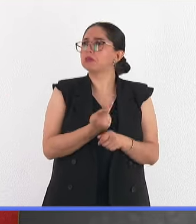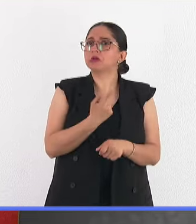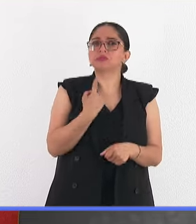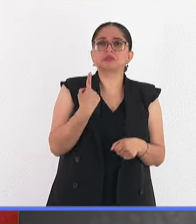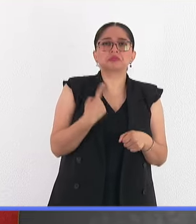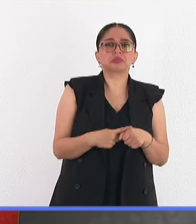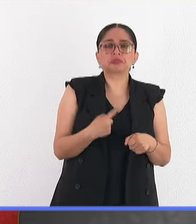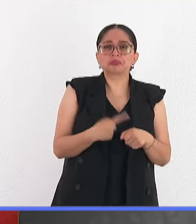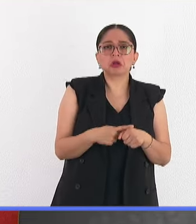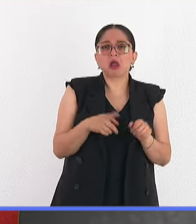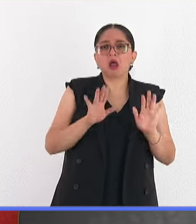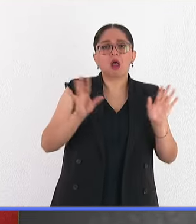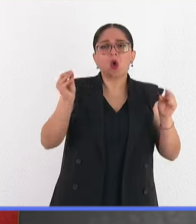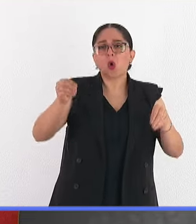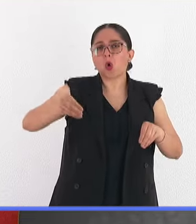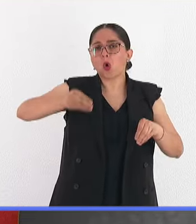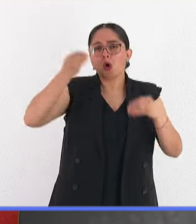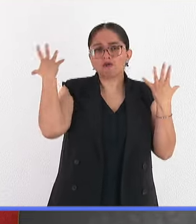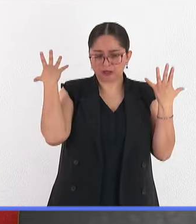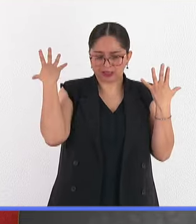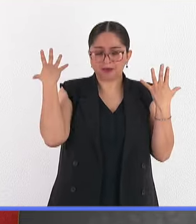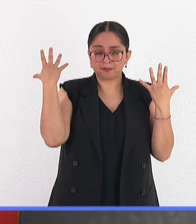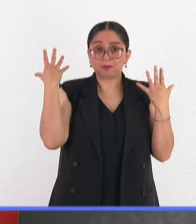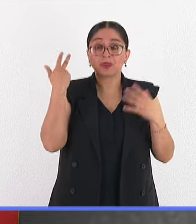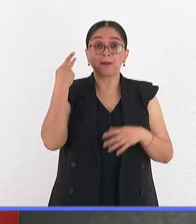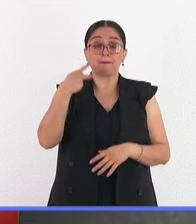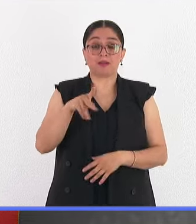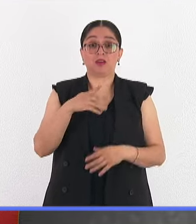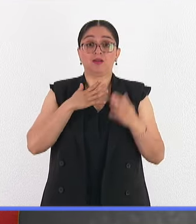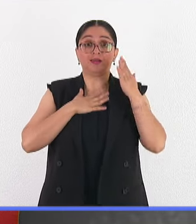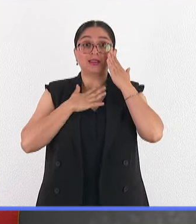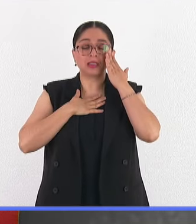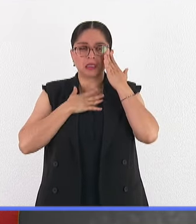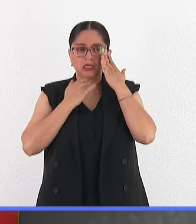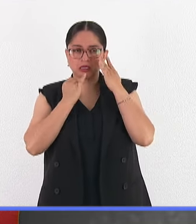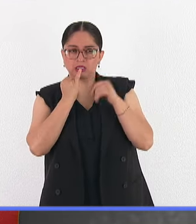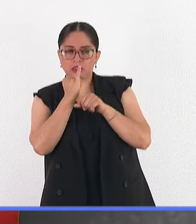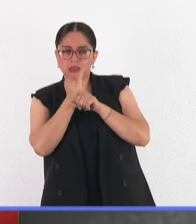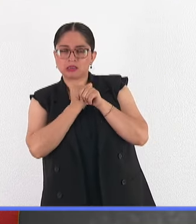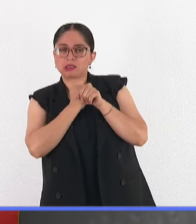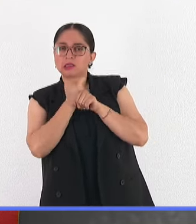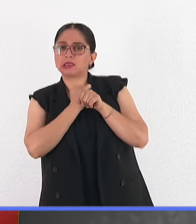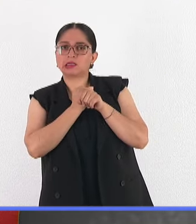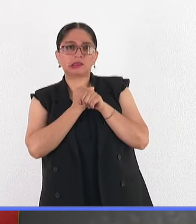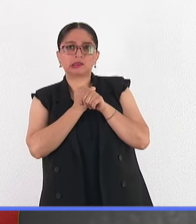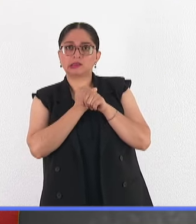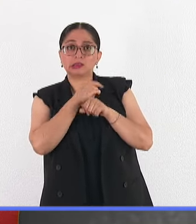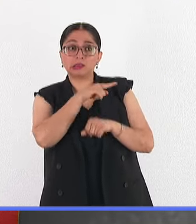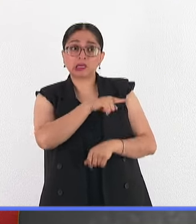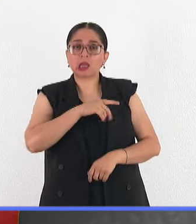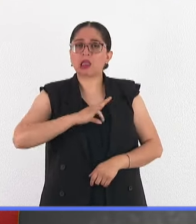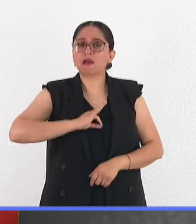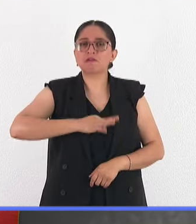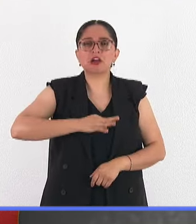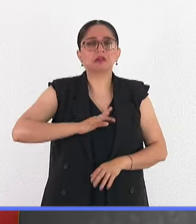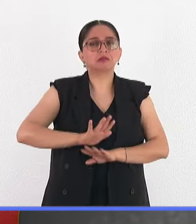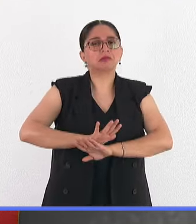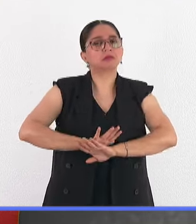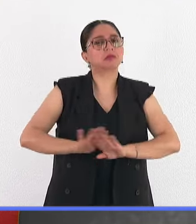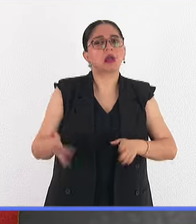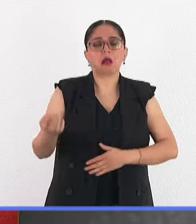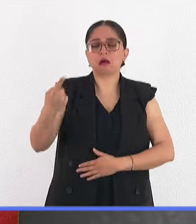desaparecen se olvida del asunto. Pero nosotros, los que estudiamos la infección, sabemos que es una infección de por vida. Este